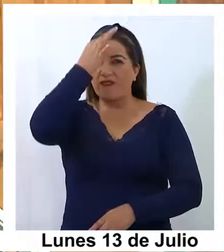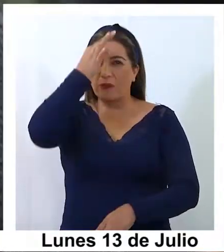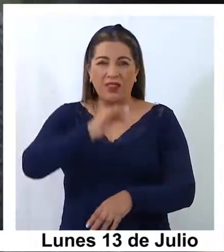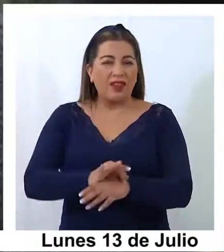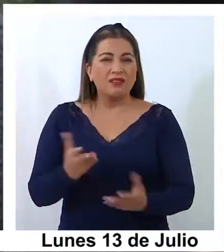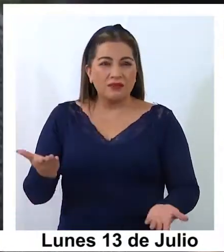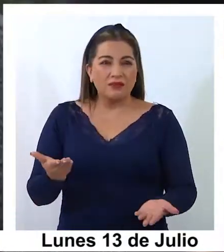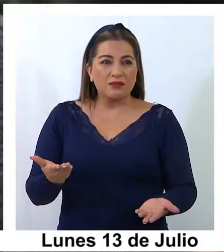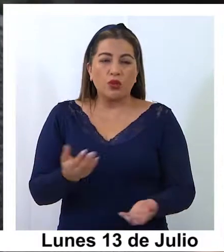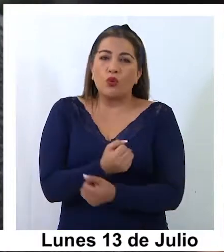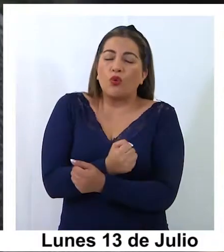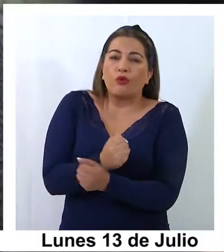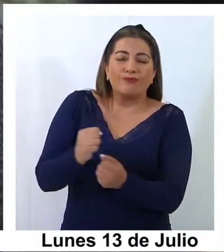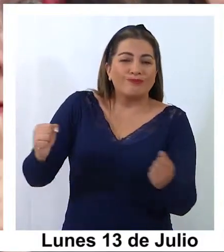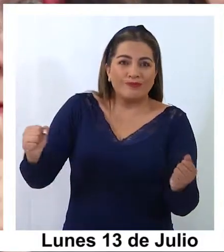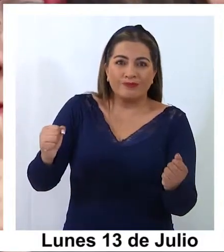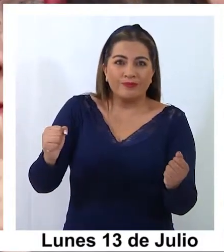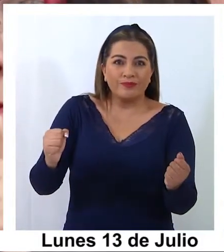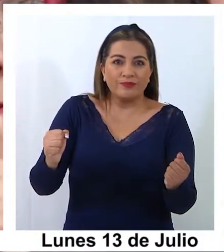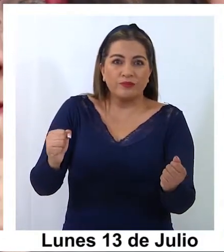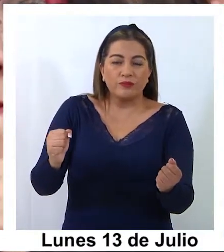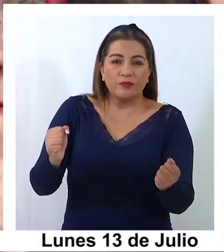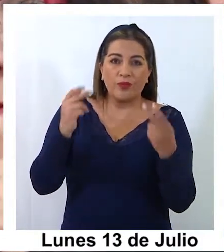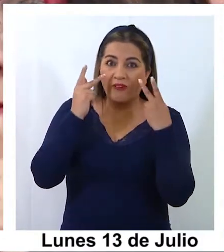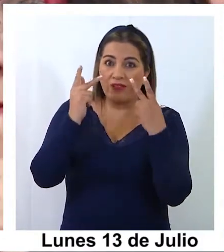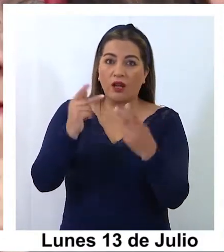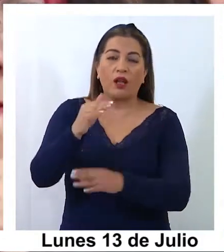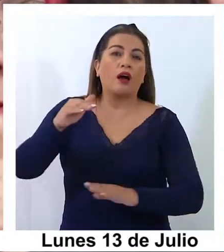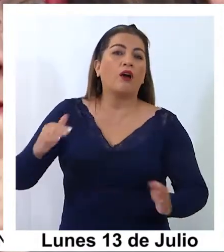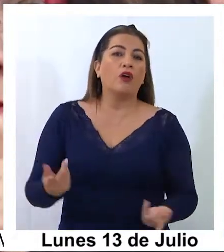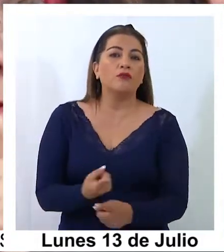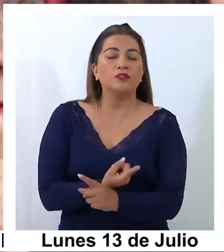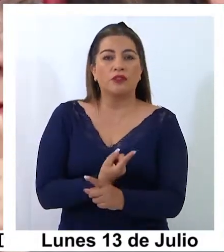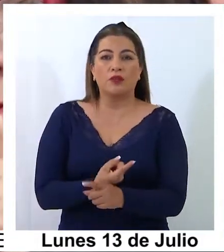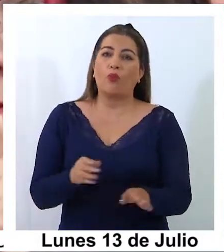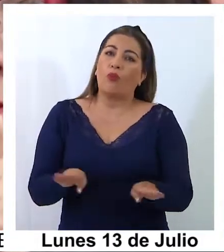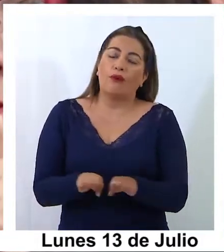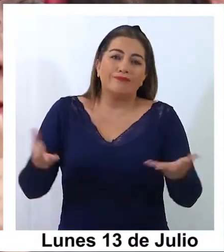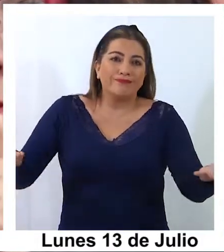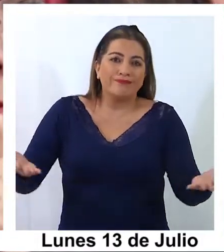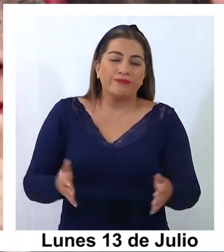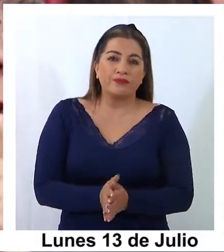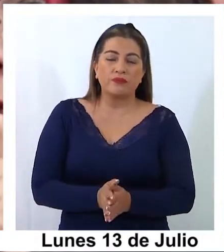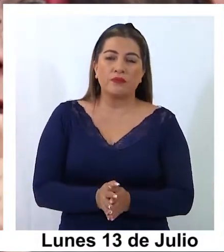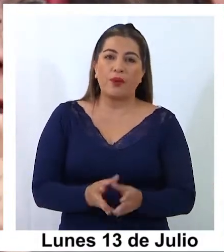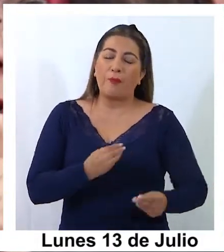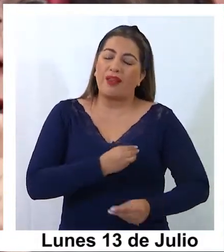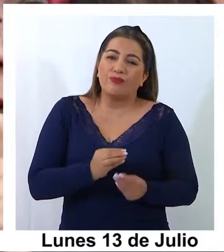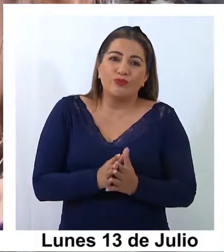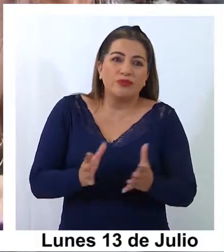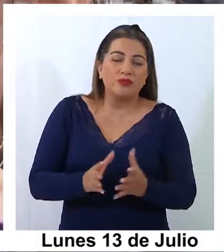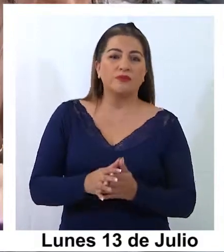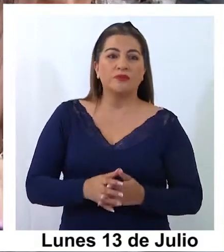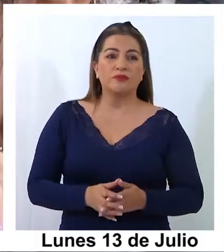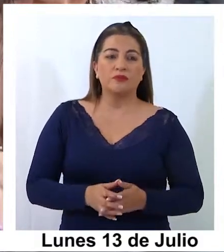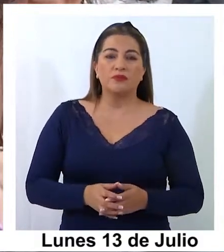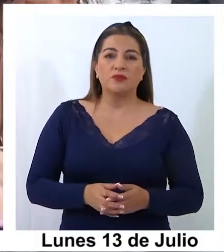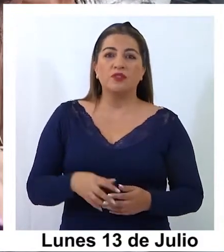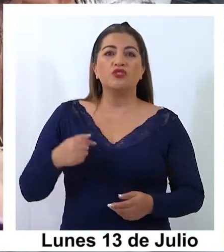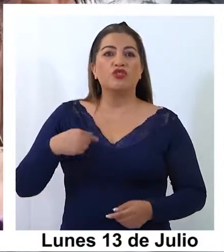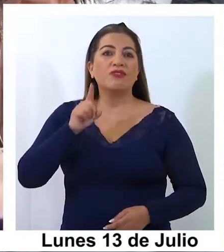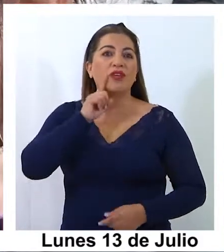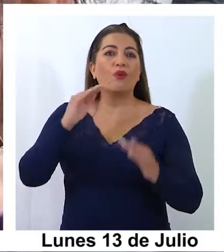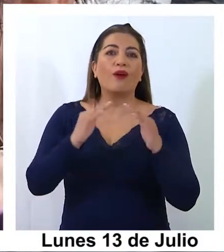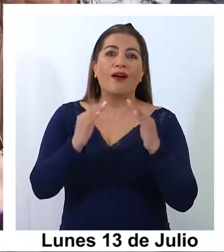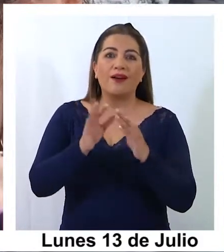hubo también, que no se pudo ir. Y ahora con esto igual, o sea, es grande porque yo igual tengo mi terrenito